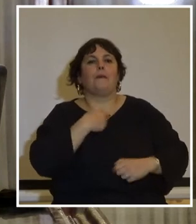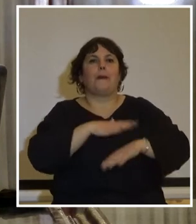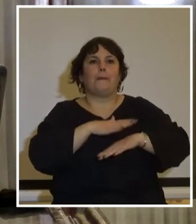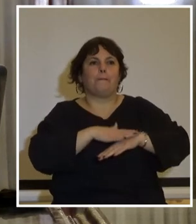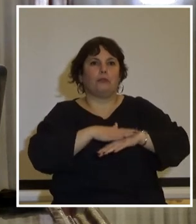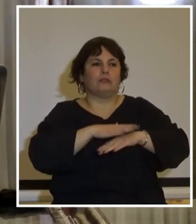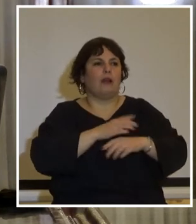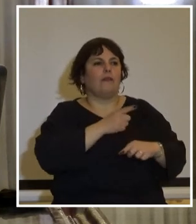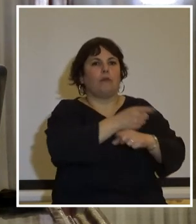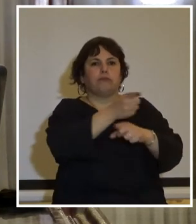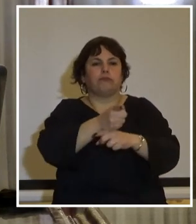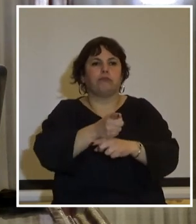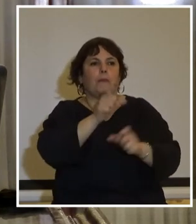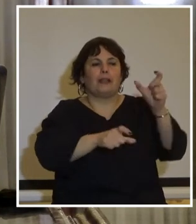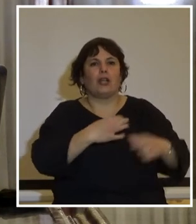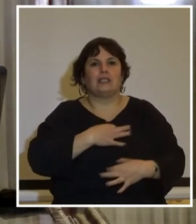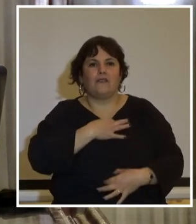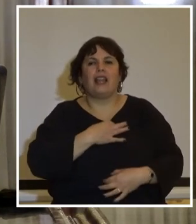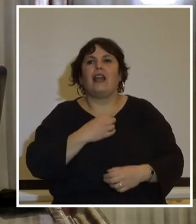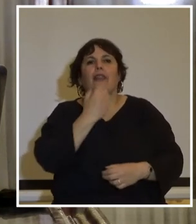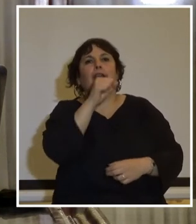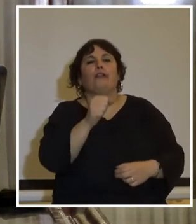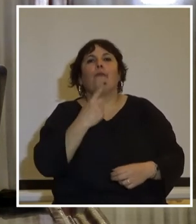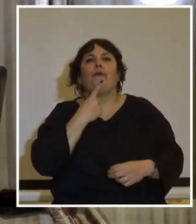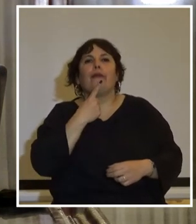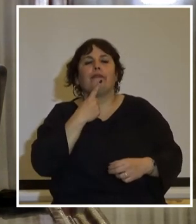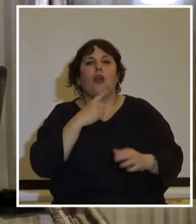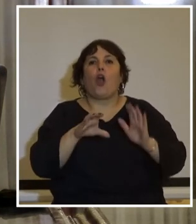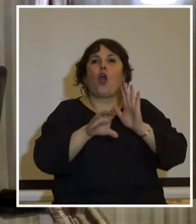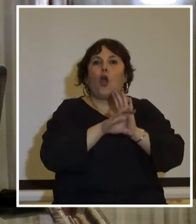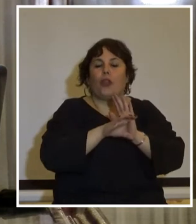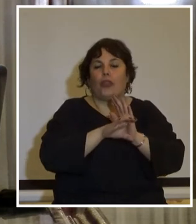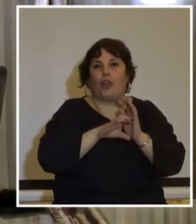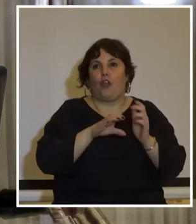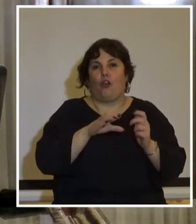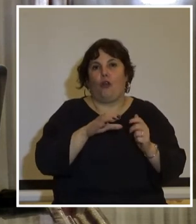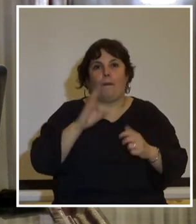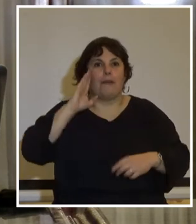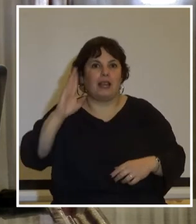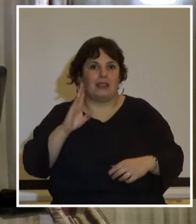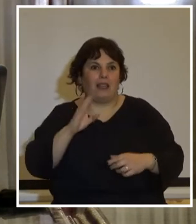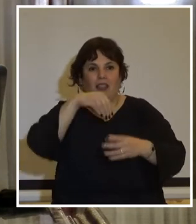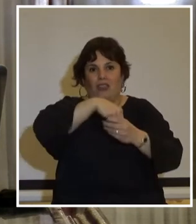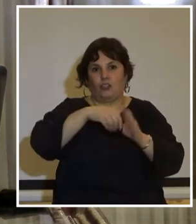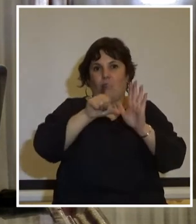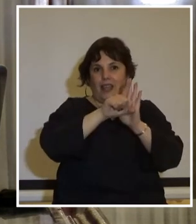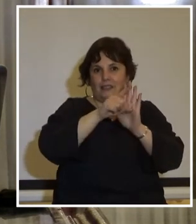hacia los civiles a trasladar los delitos políticos del código penal al militar y crear otros en ese cuerpo de leyes